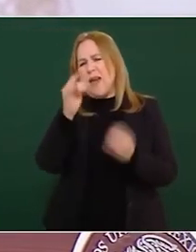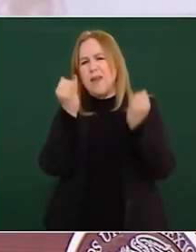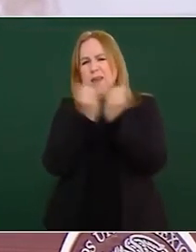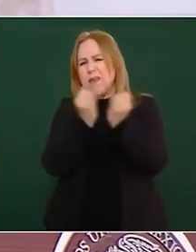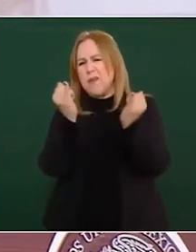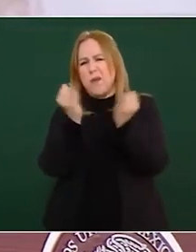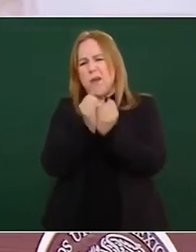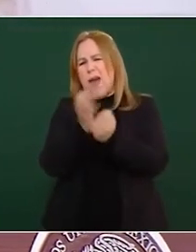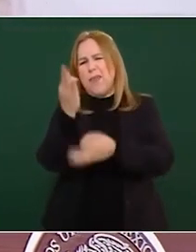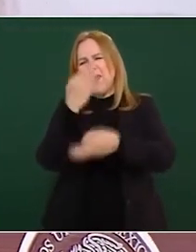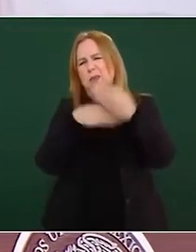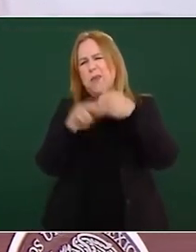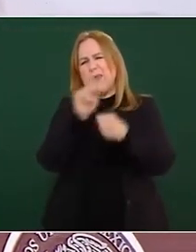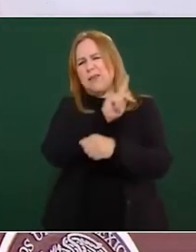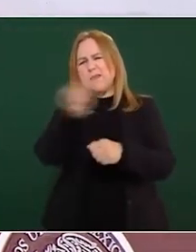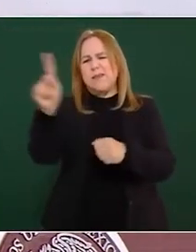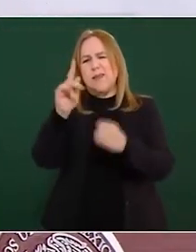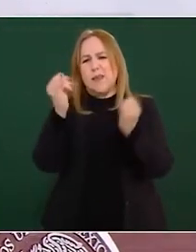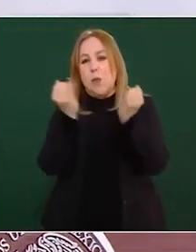cuál cambio